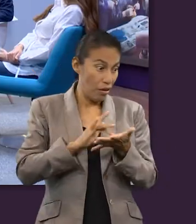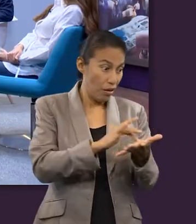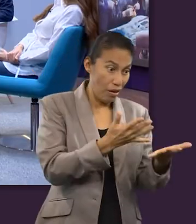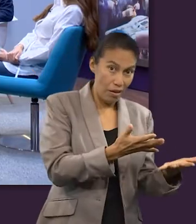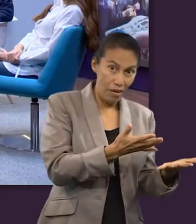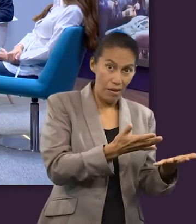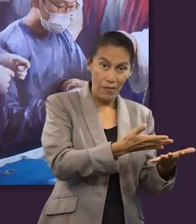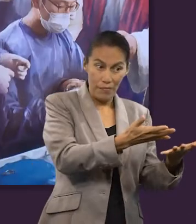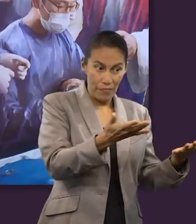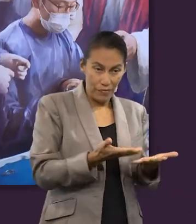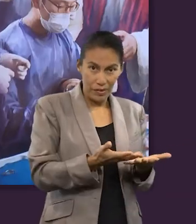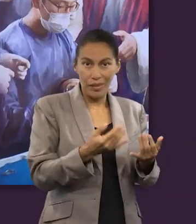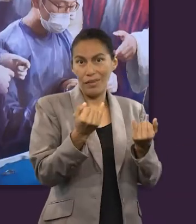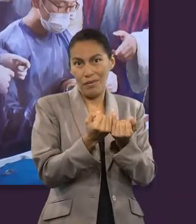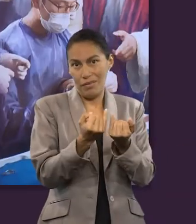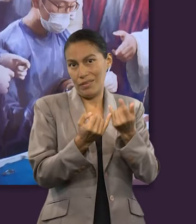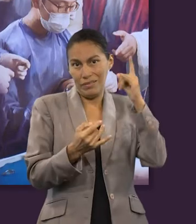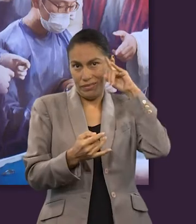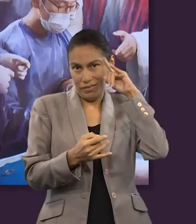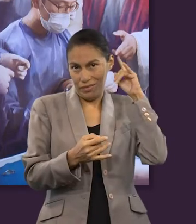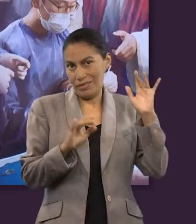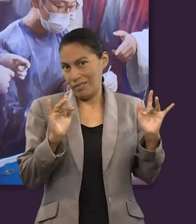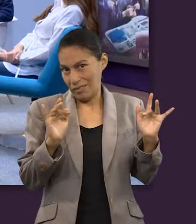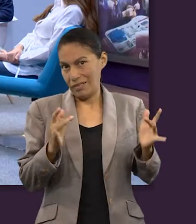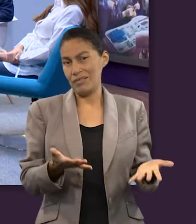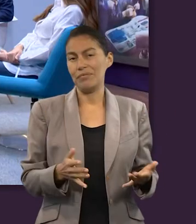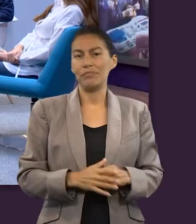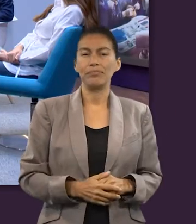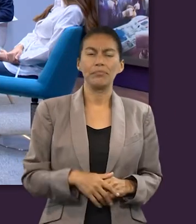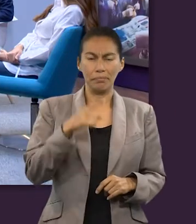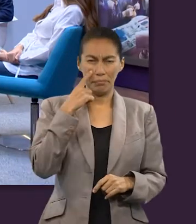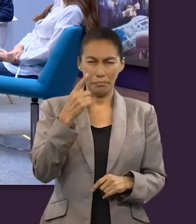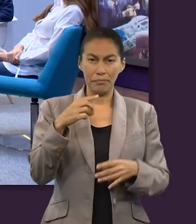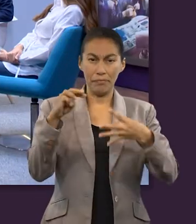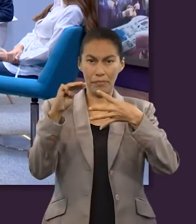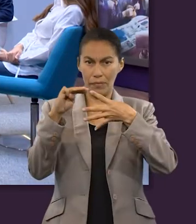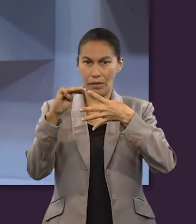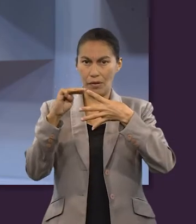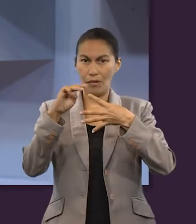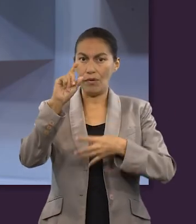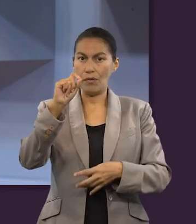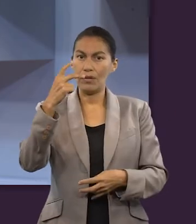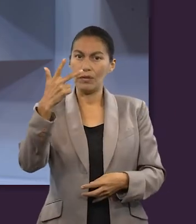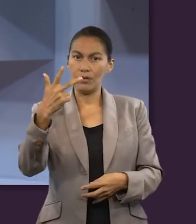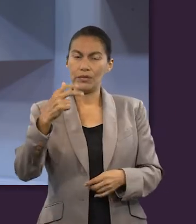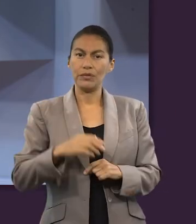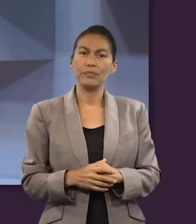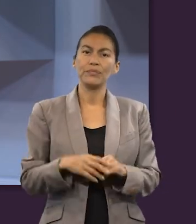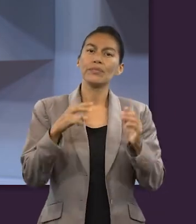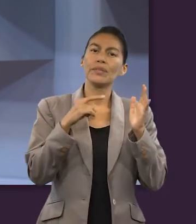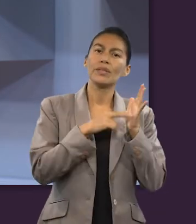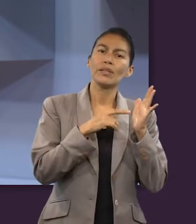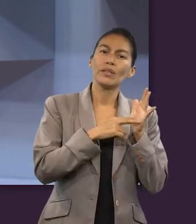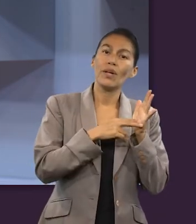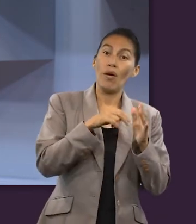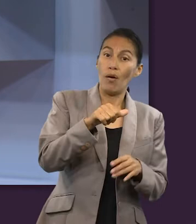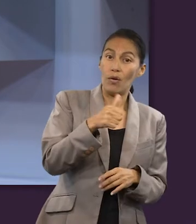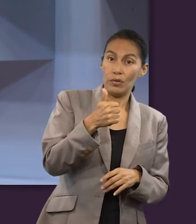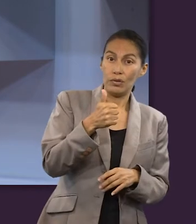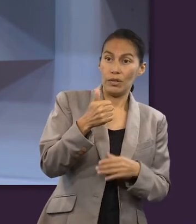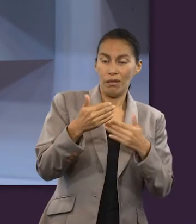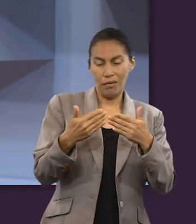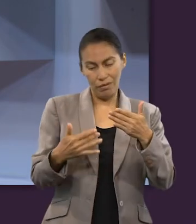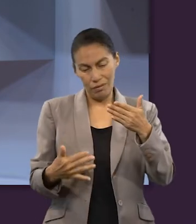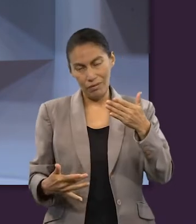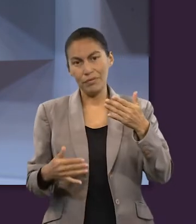Santo, también tenía que haber una contraparte. Y nos damos cuenta cuando vamos a Mateo, el capítulo 28, si